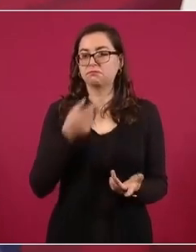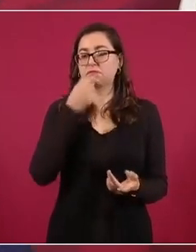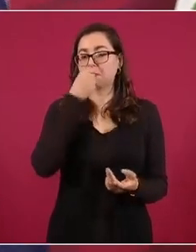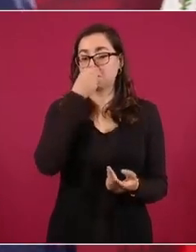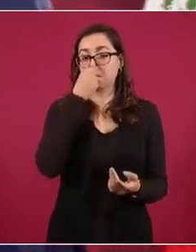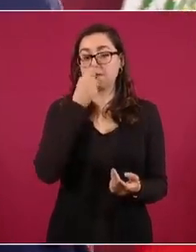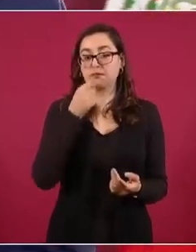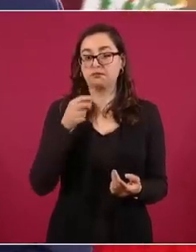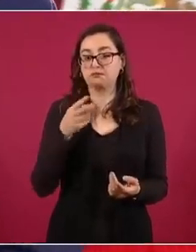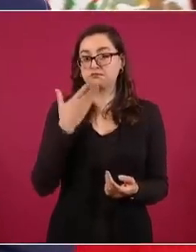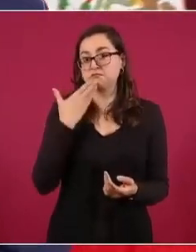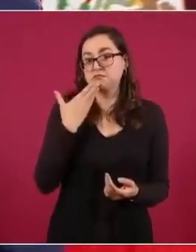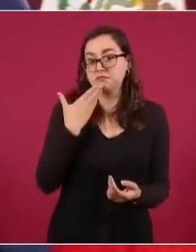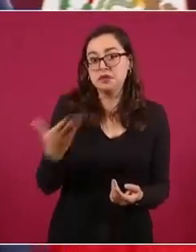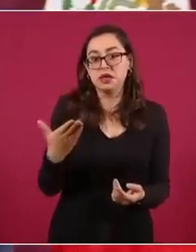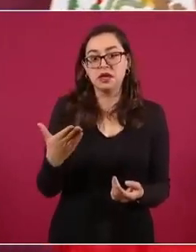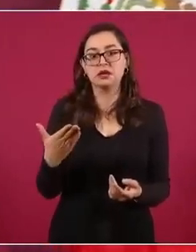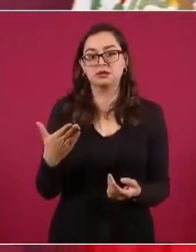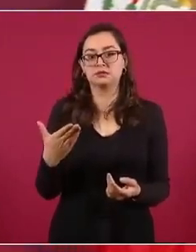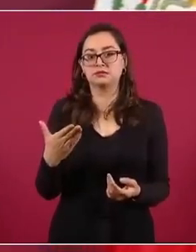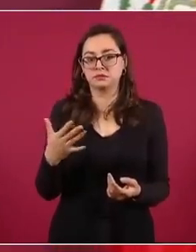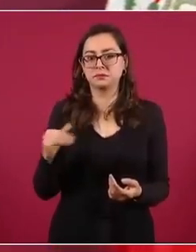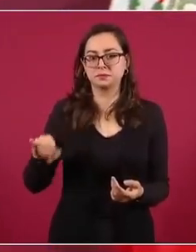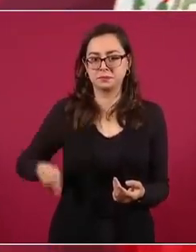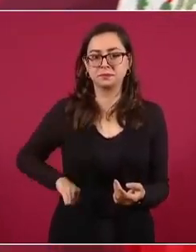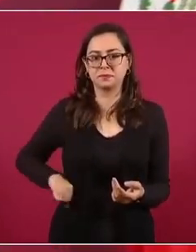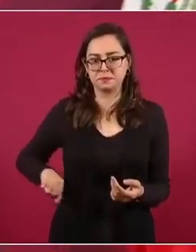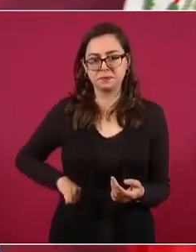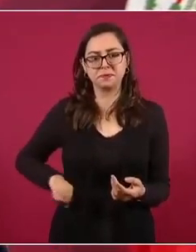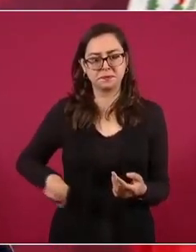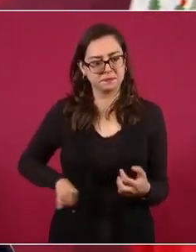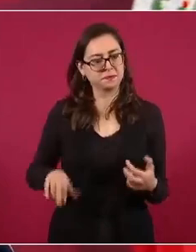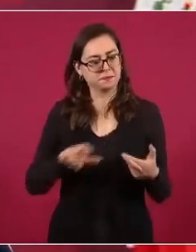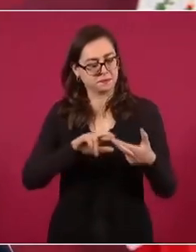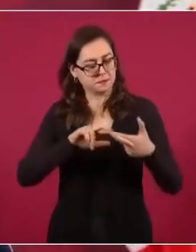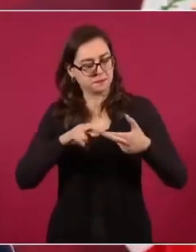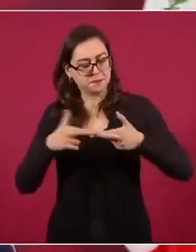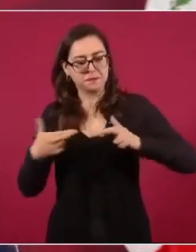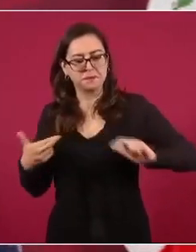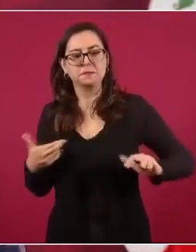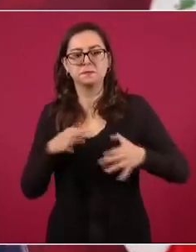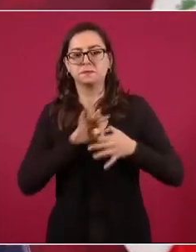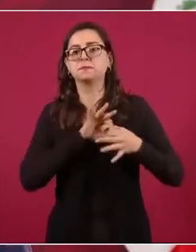manteniendo buenas relaciones con nosotros.